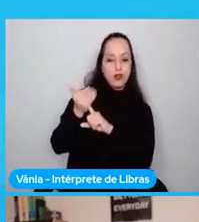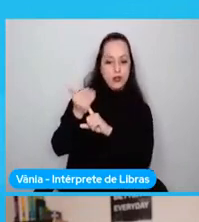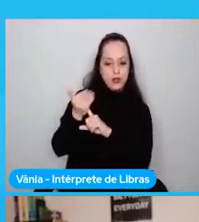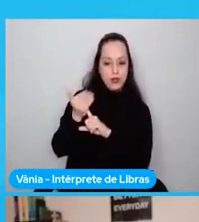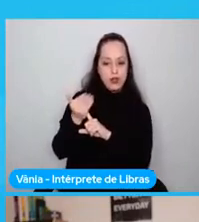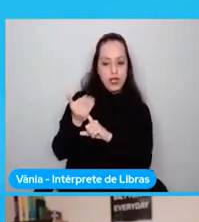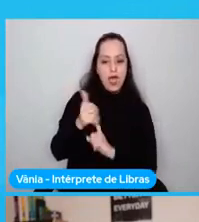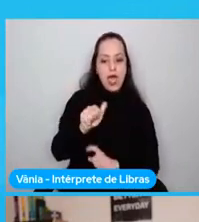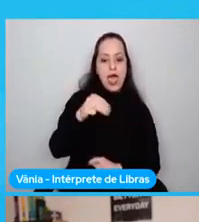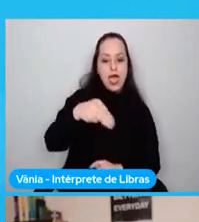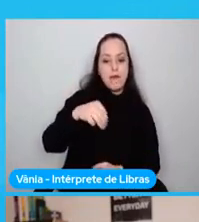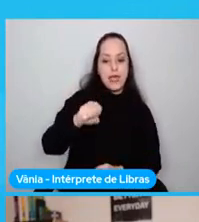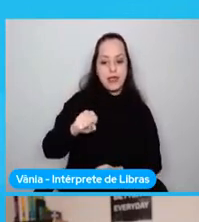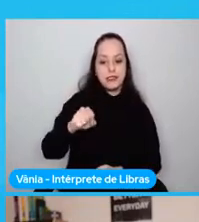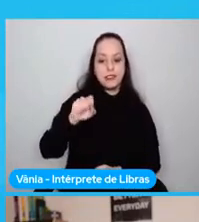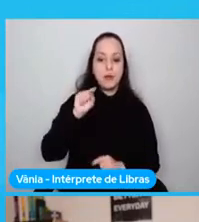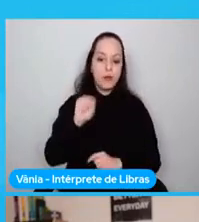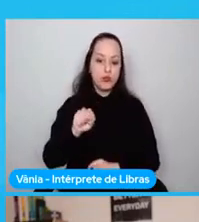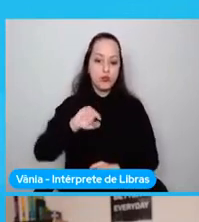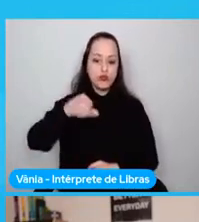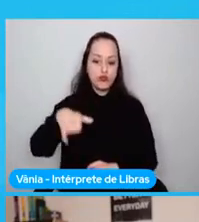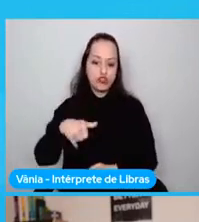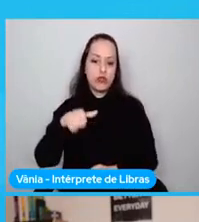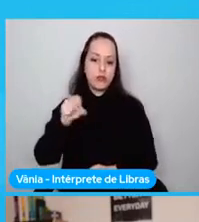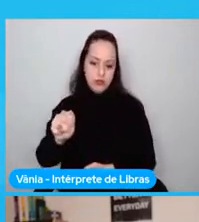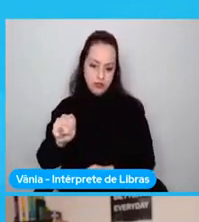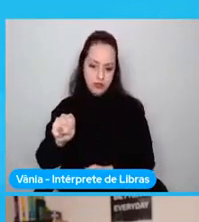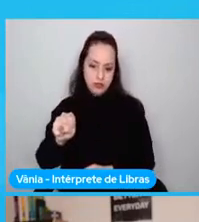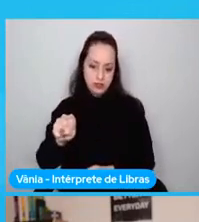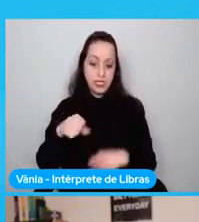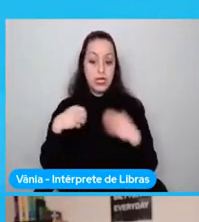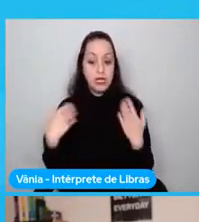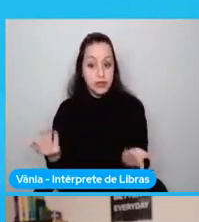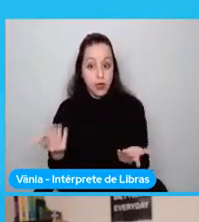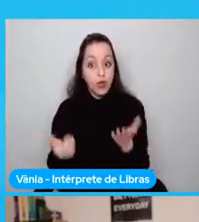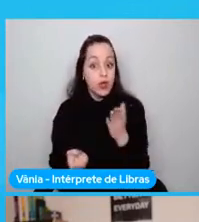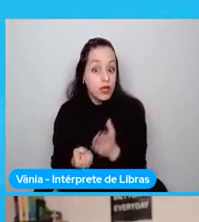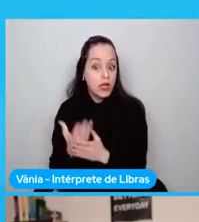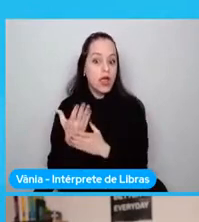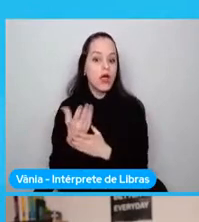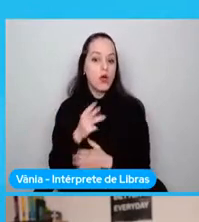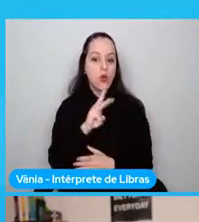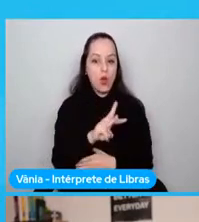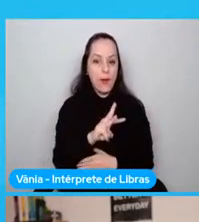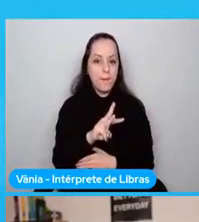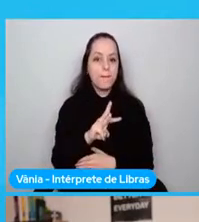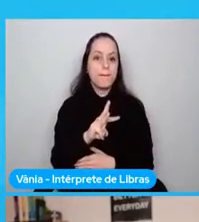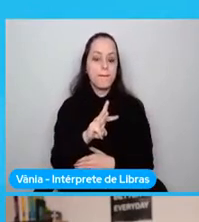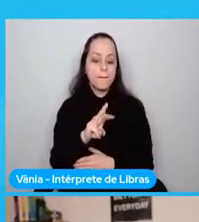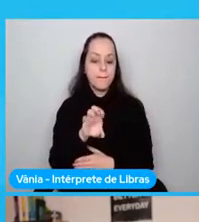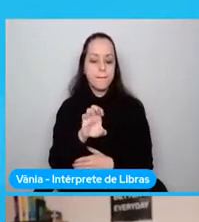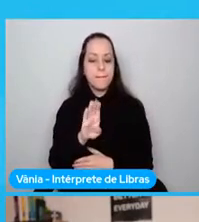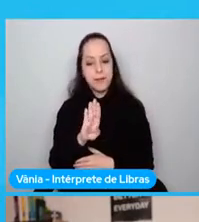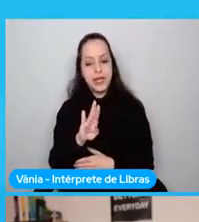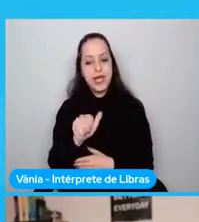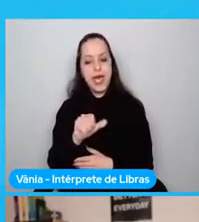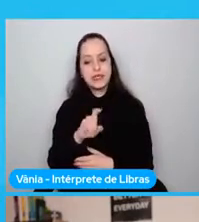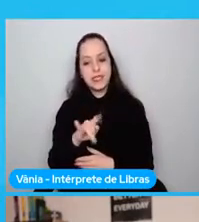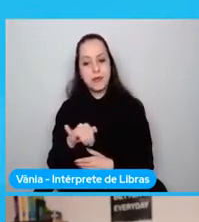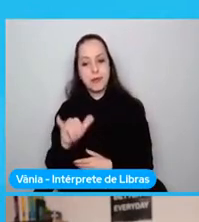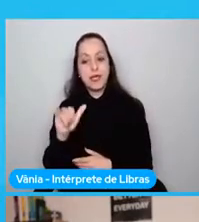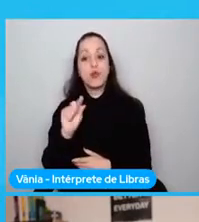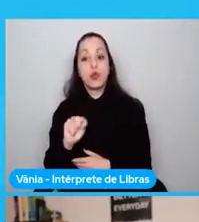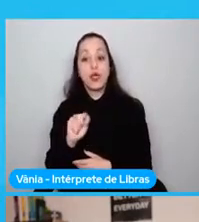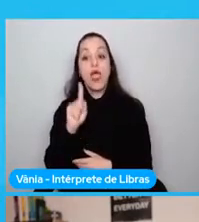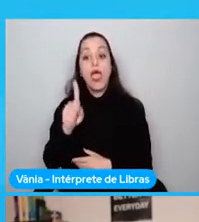.JS. Entonces WebAssembly lo que busca es hacer de un